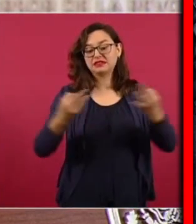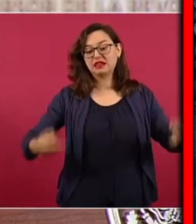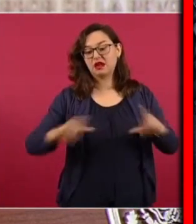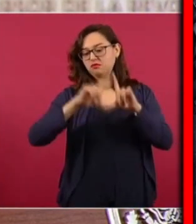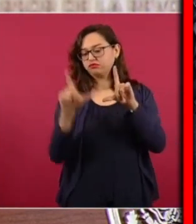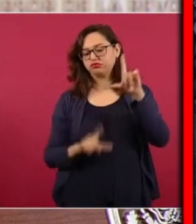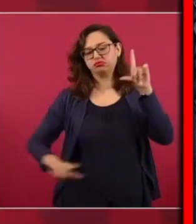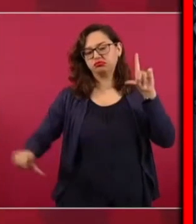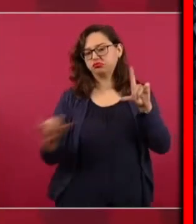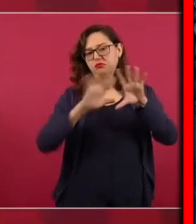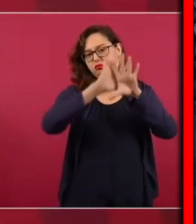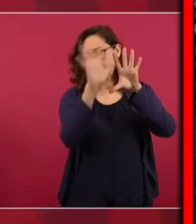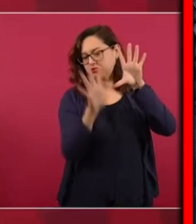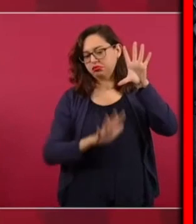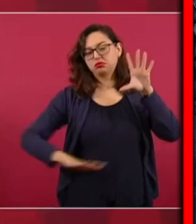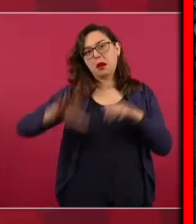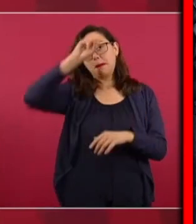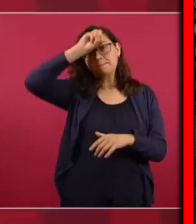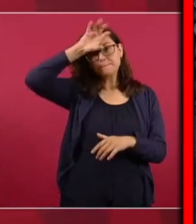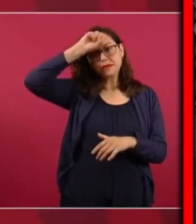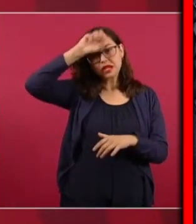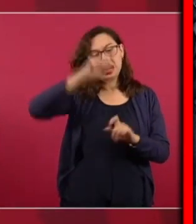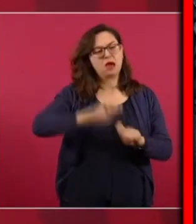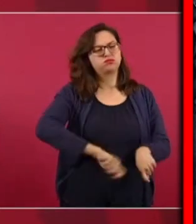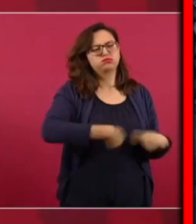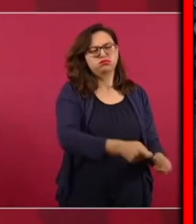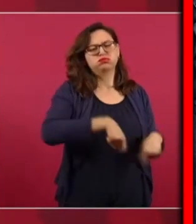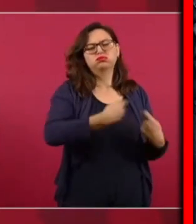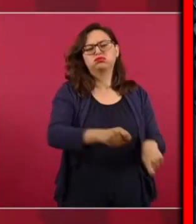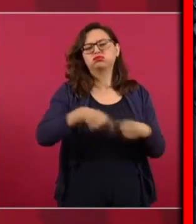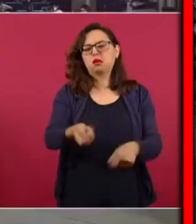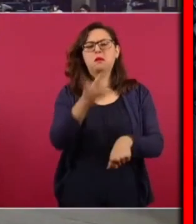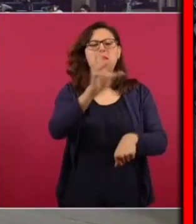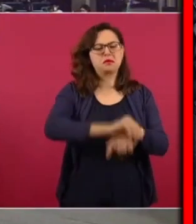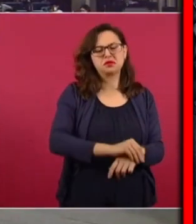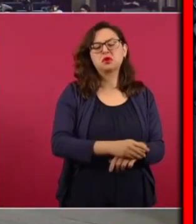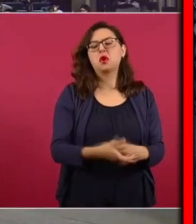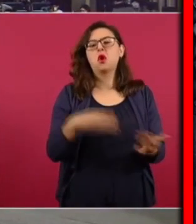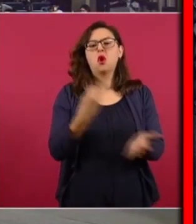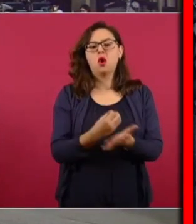el que tiene concesión para extraer oro plata